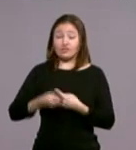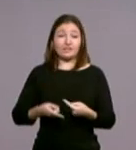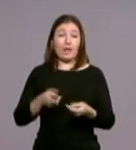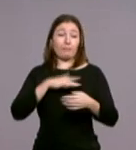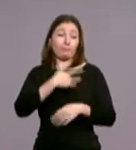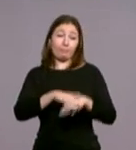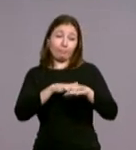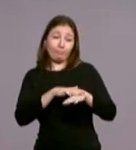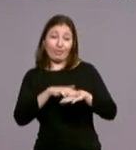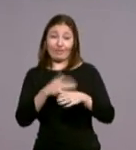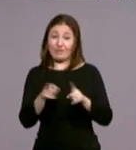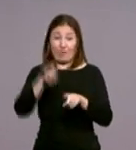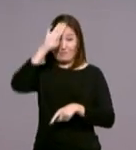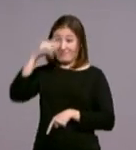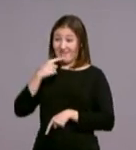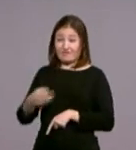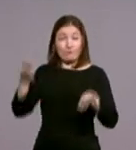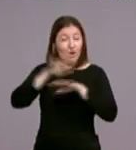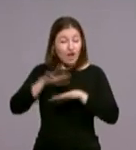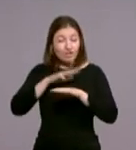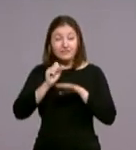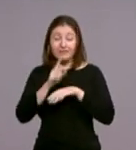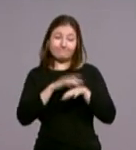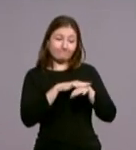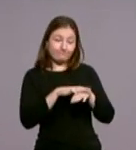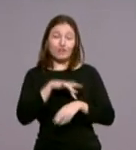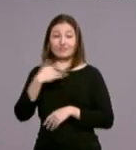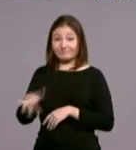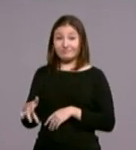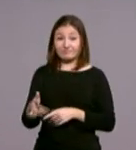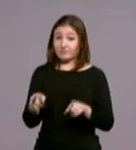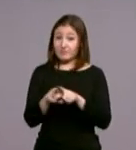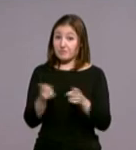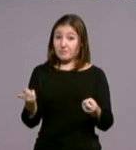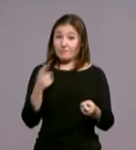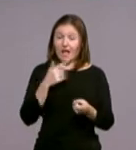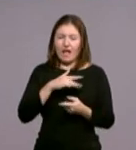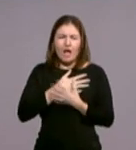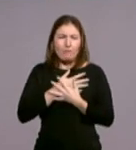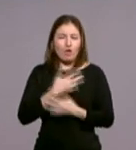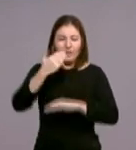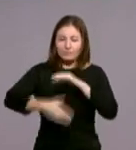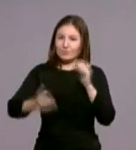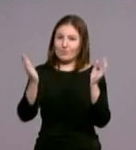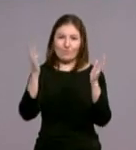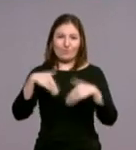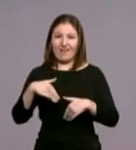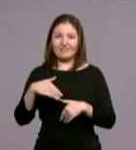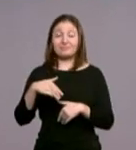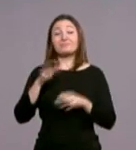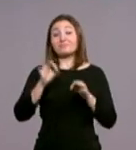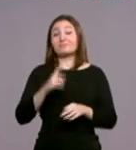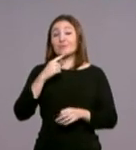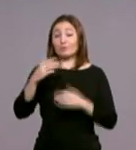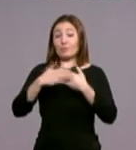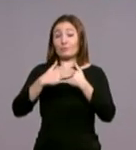perdonaros. ¿Qué aprenden los hijos? Lo que es ese amor que perdona siempre y sin límites. El gran signo va a ser pasar por la puerta santa en la